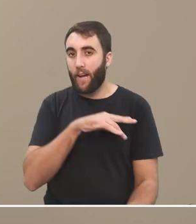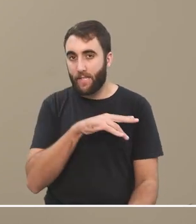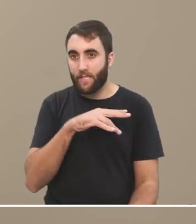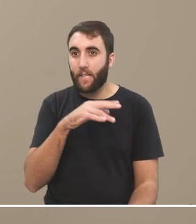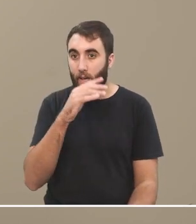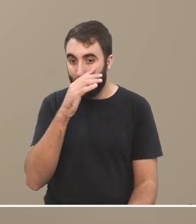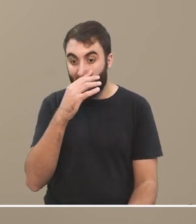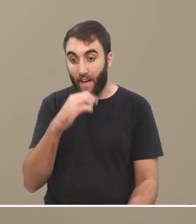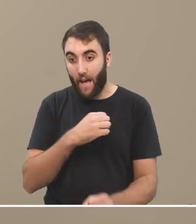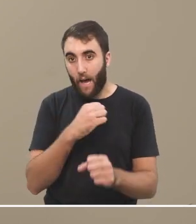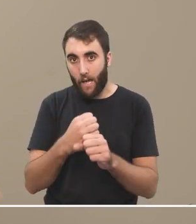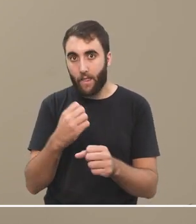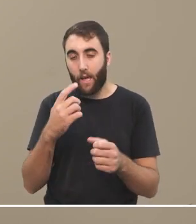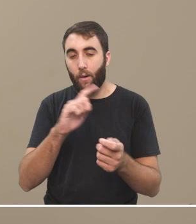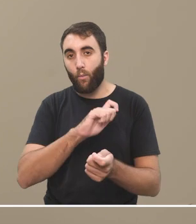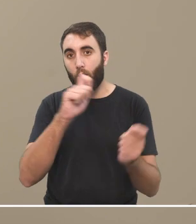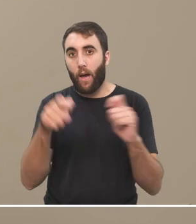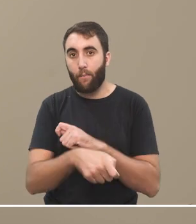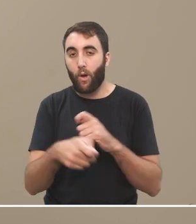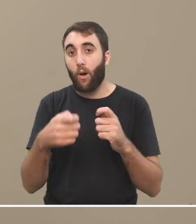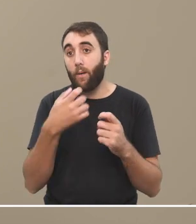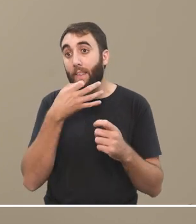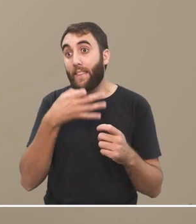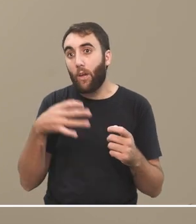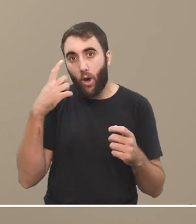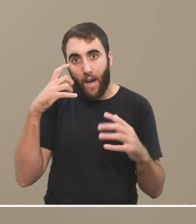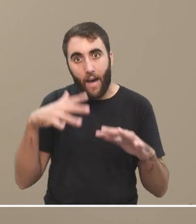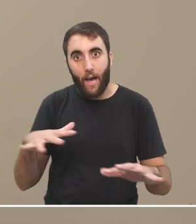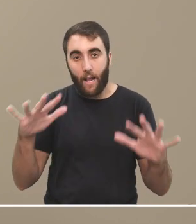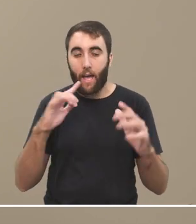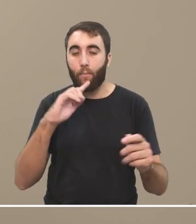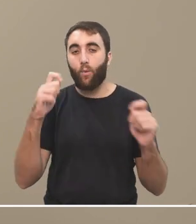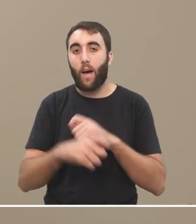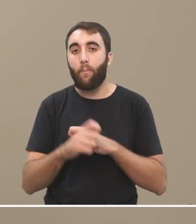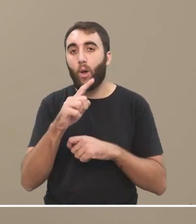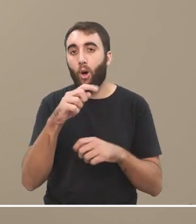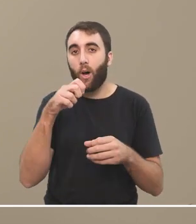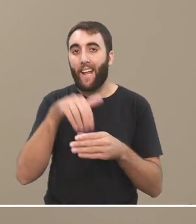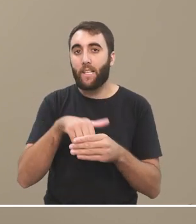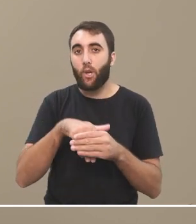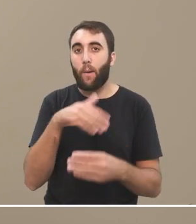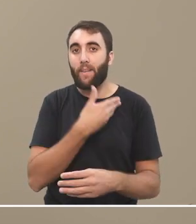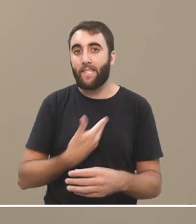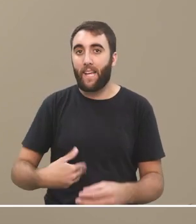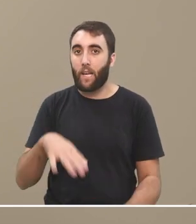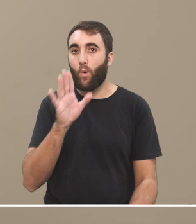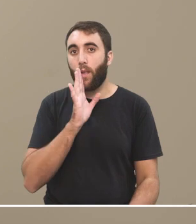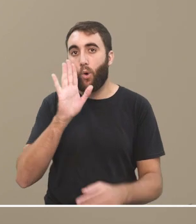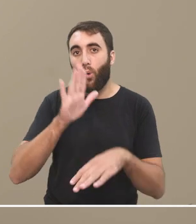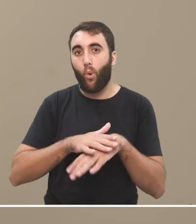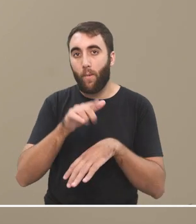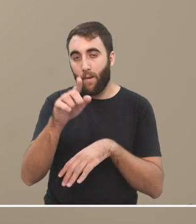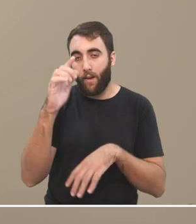afectar fuertemente, por lo que se cree, a las elecciones presidenciales en Estados Unidos, etc.